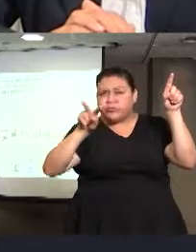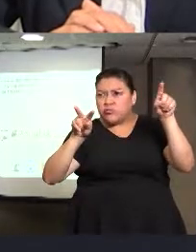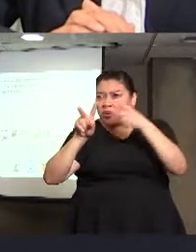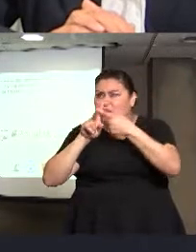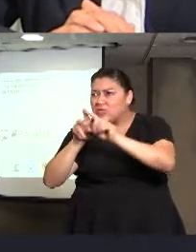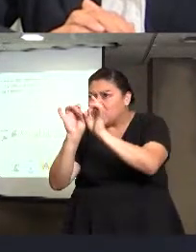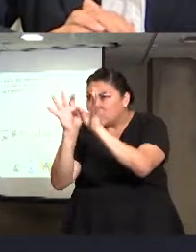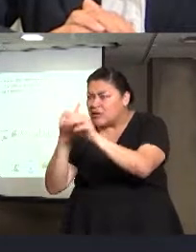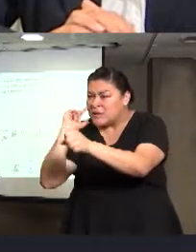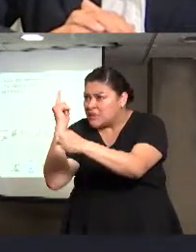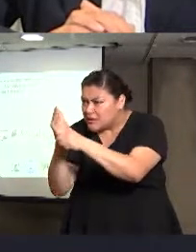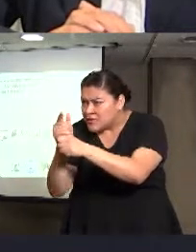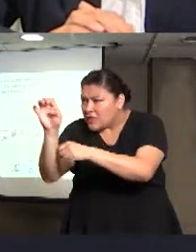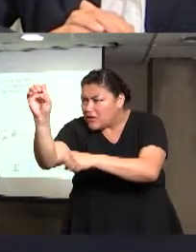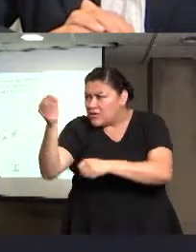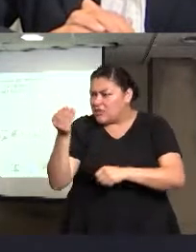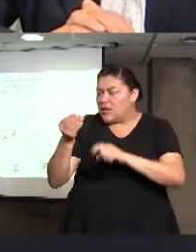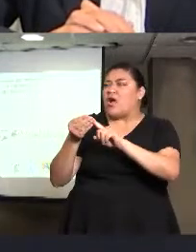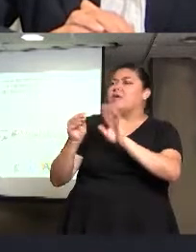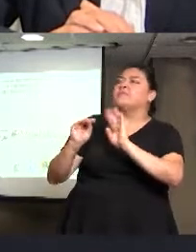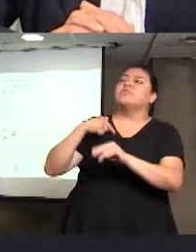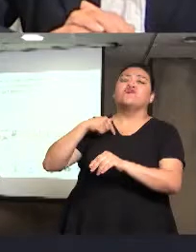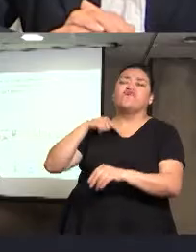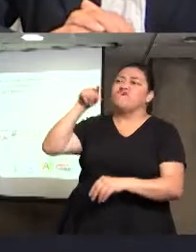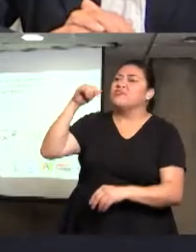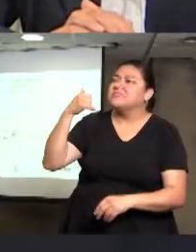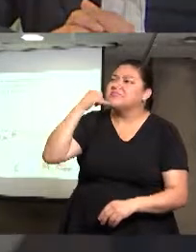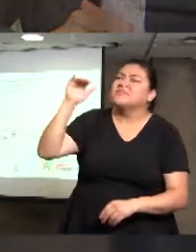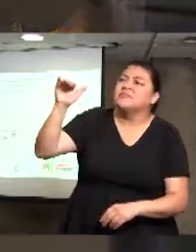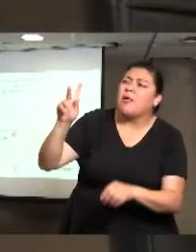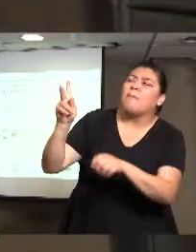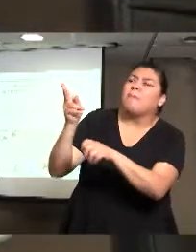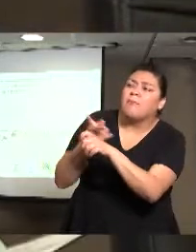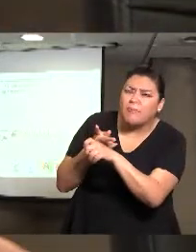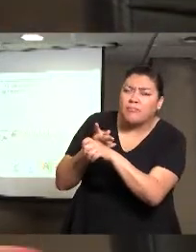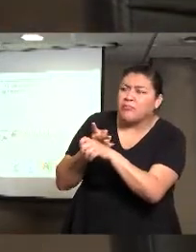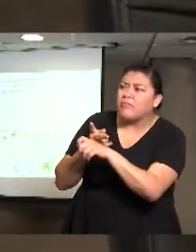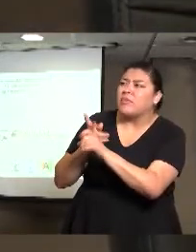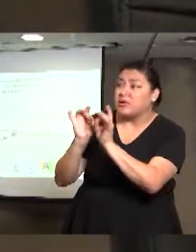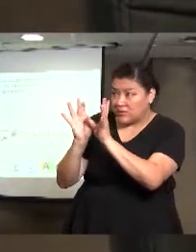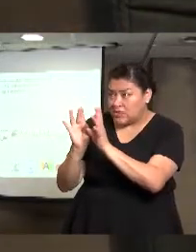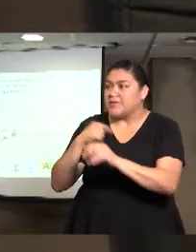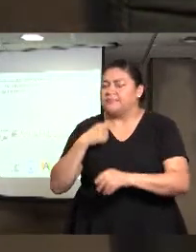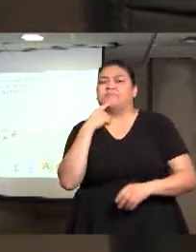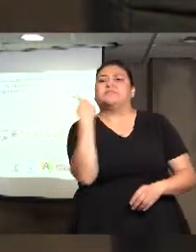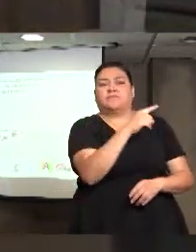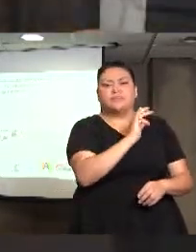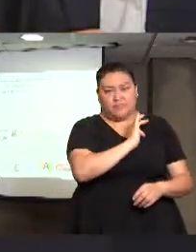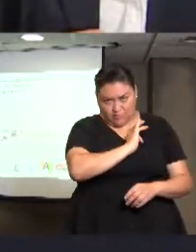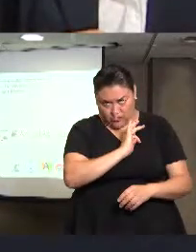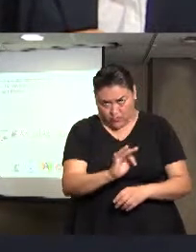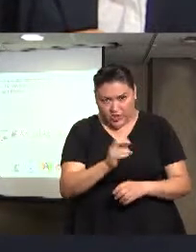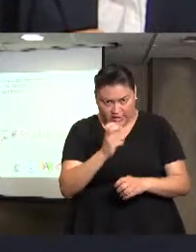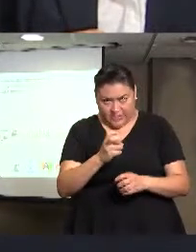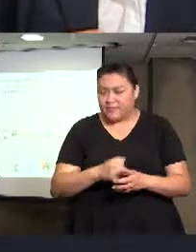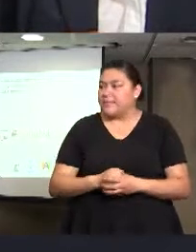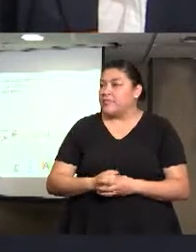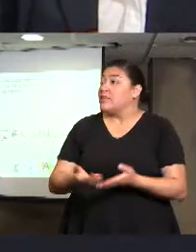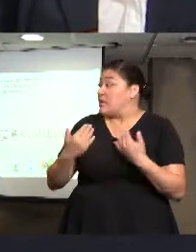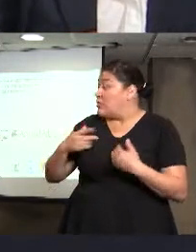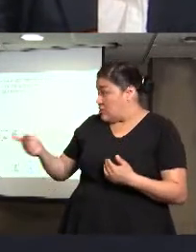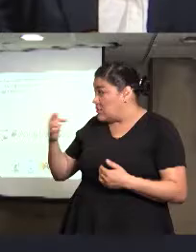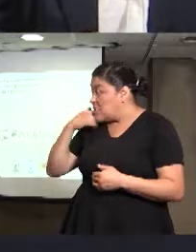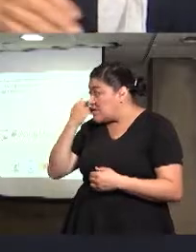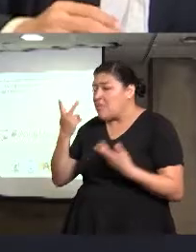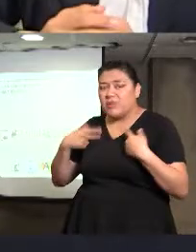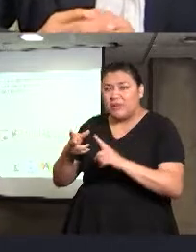iniciar de oficio quejas, por posibles violaciones a derechos humanos. ¿Alguien quiere hablar sobre las formas de enganche? Sí,